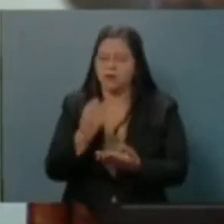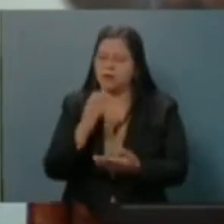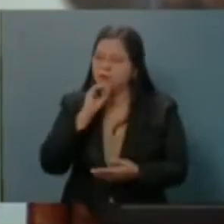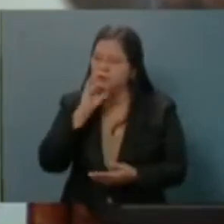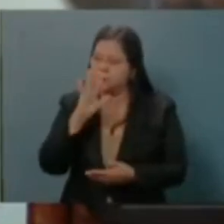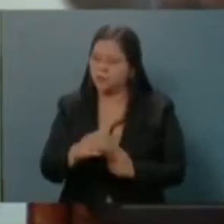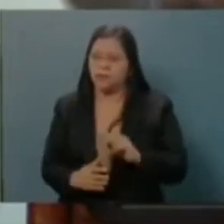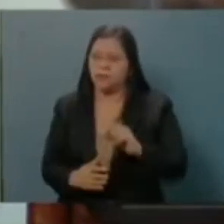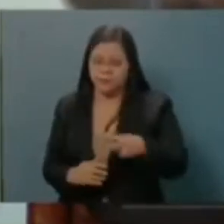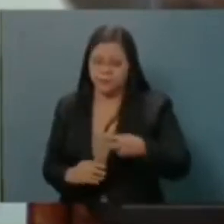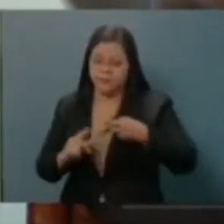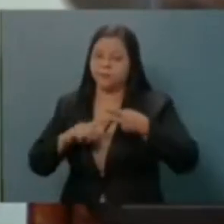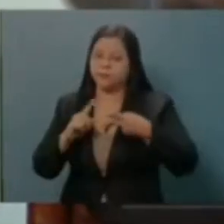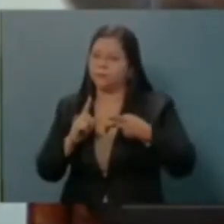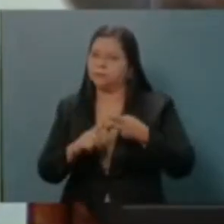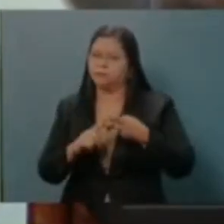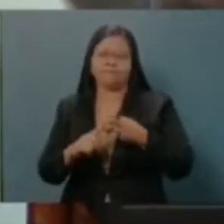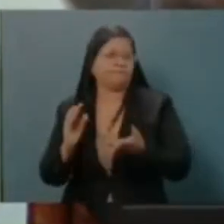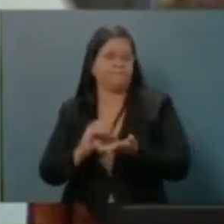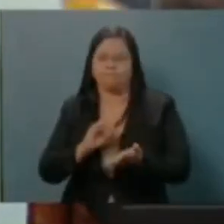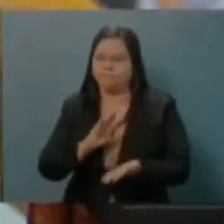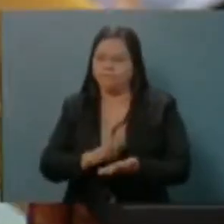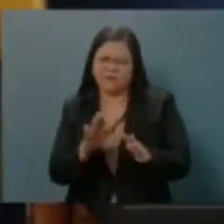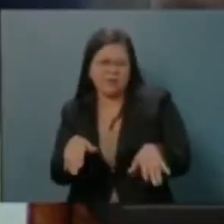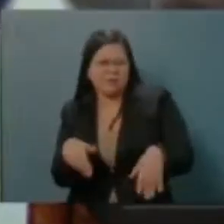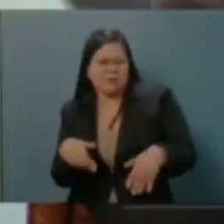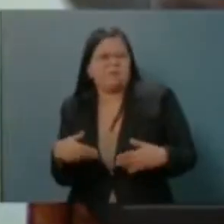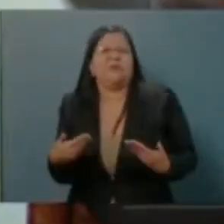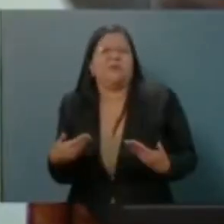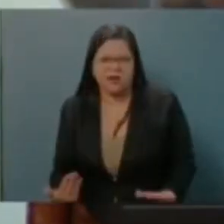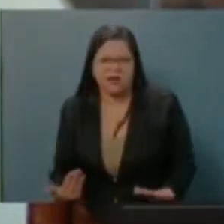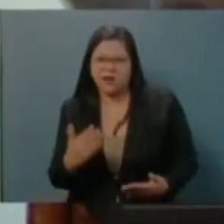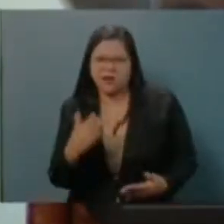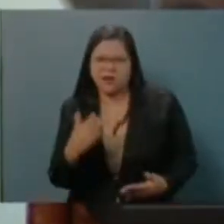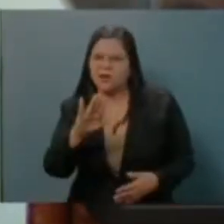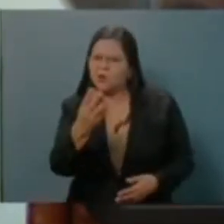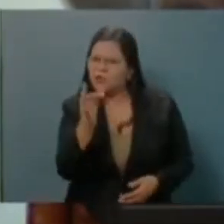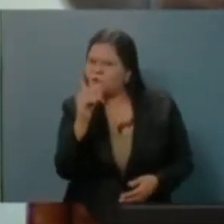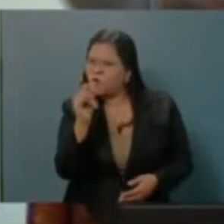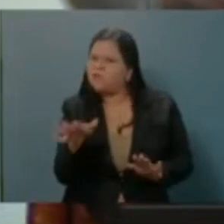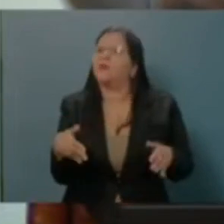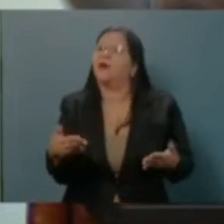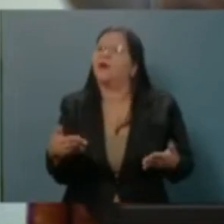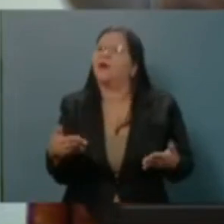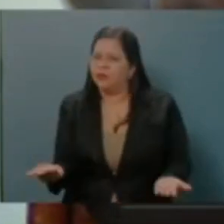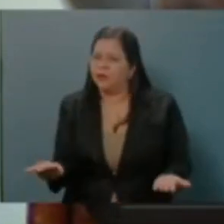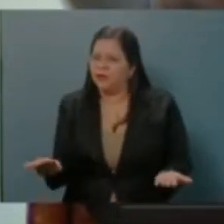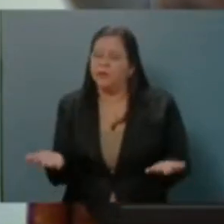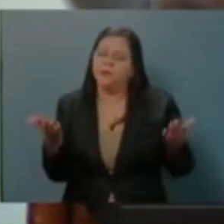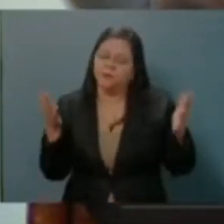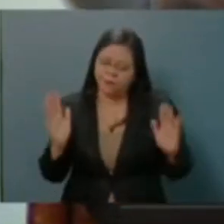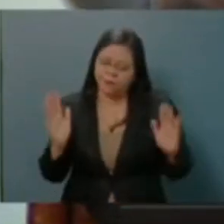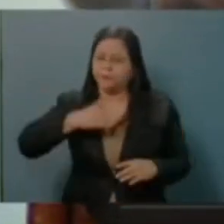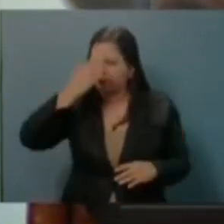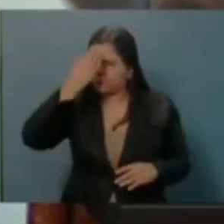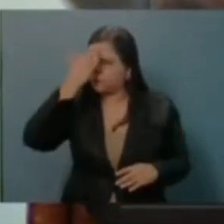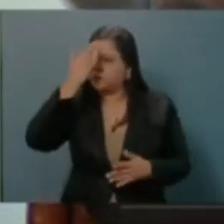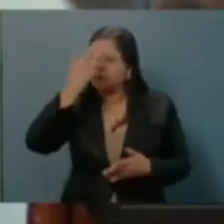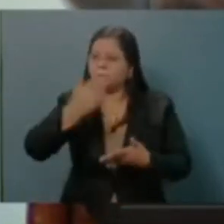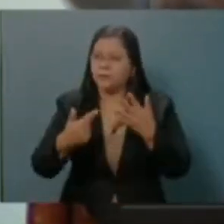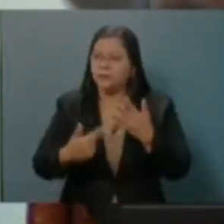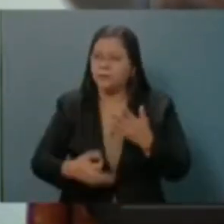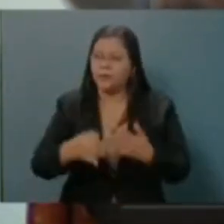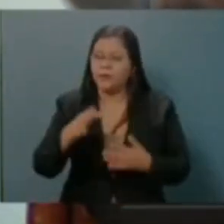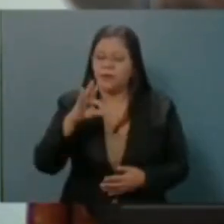Segundo, no se establece para qué van a ser usados los fondos FODES. Yo entiendo que hay una ley del FODES donde se dice